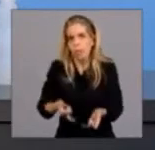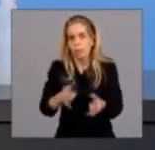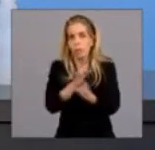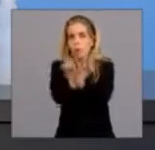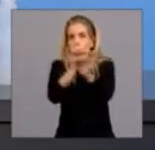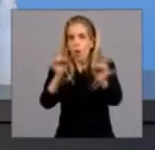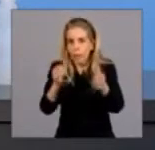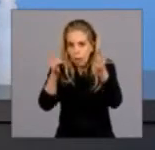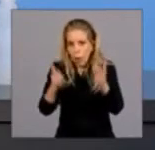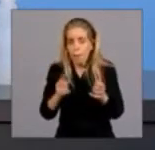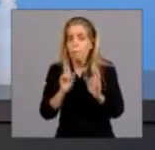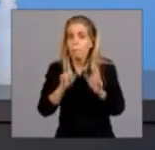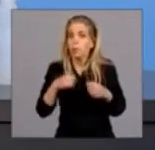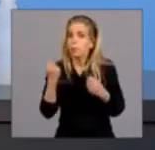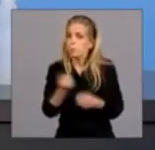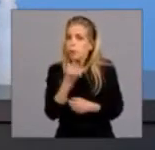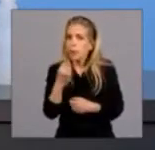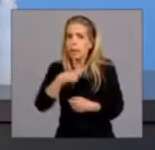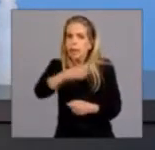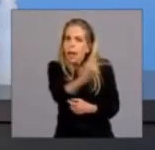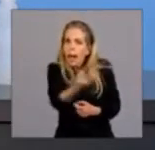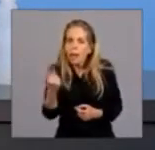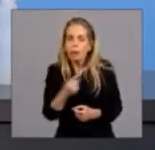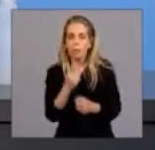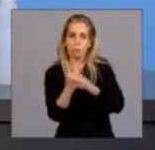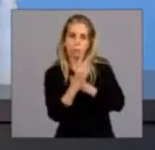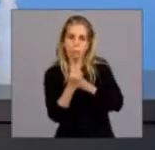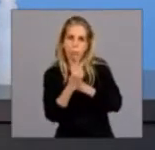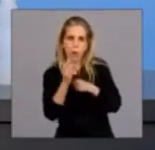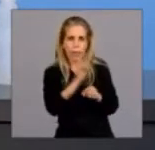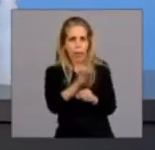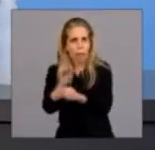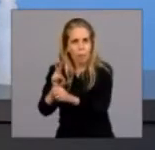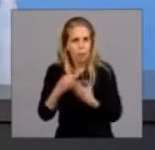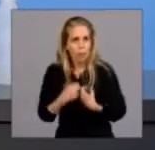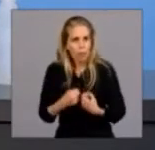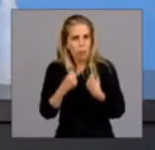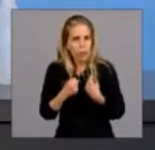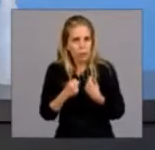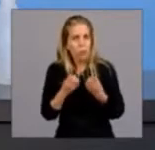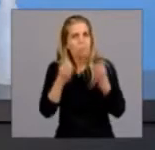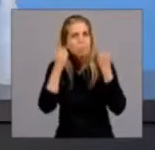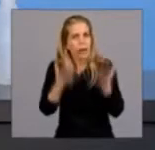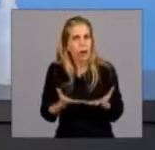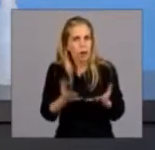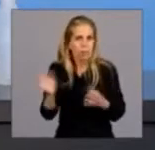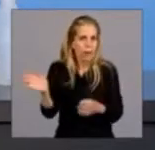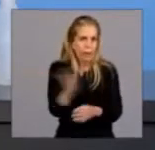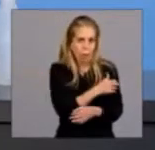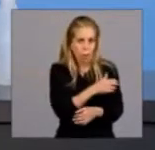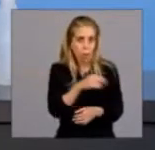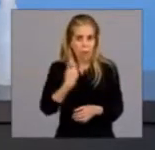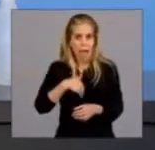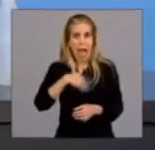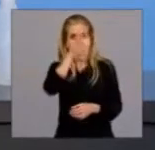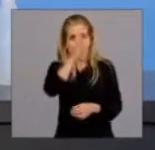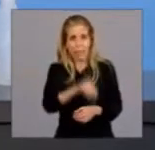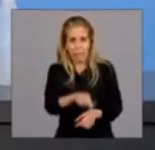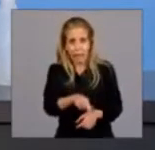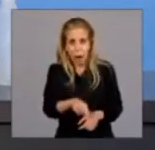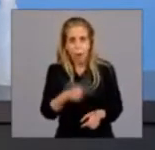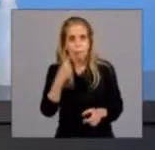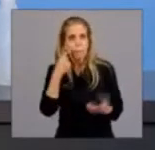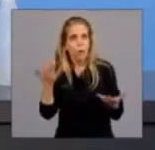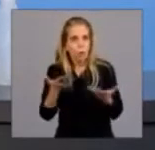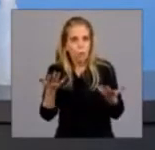cuanto más esfuerzo hagamos en protegernos y en preservarnos, mejor será. Y que la Argentina hoy esté ocupando el